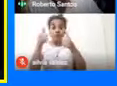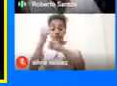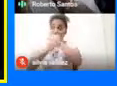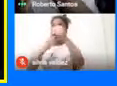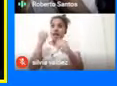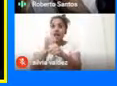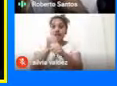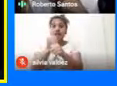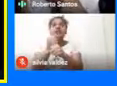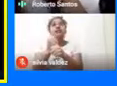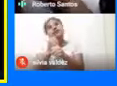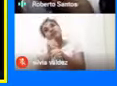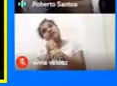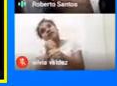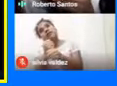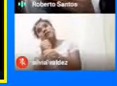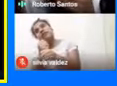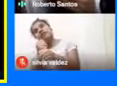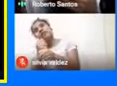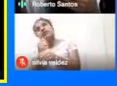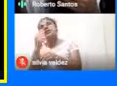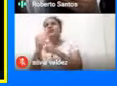Se En el año